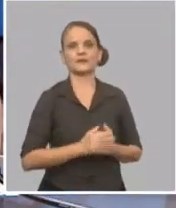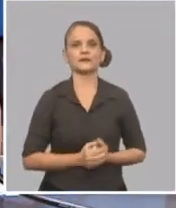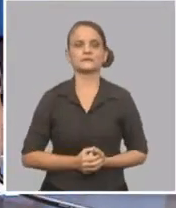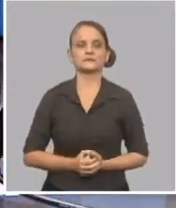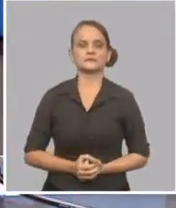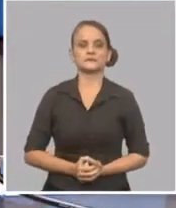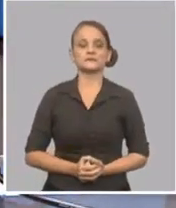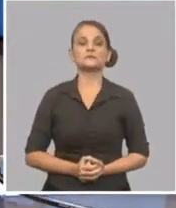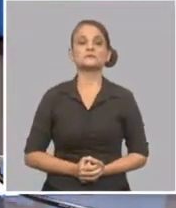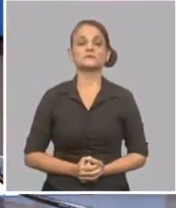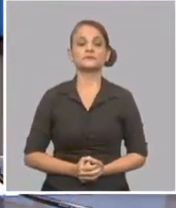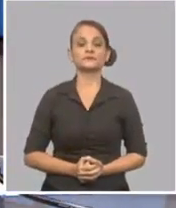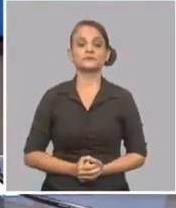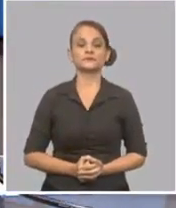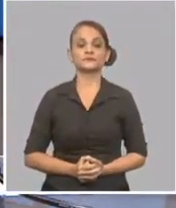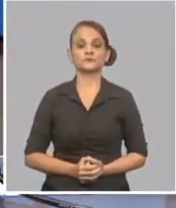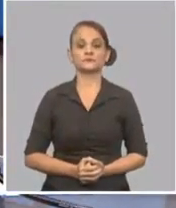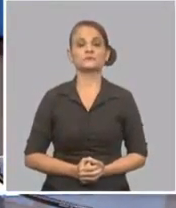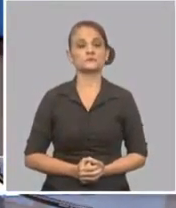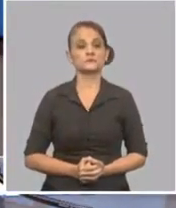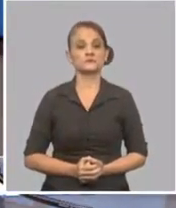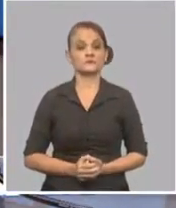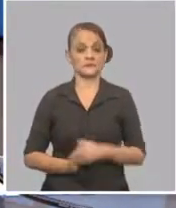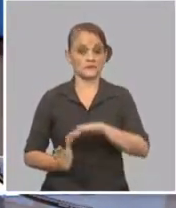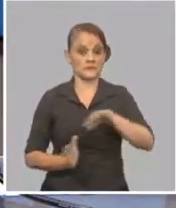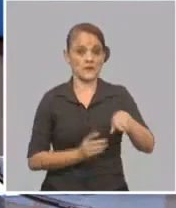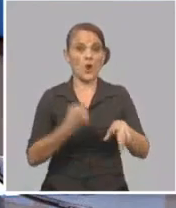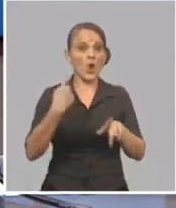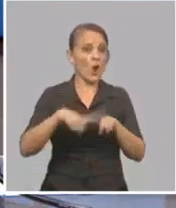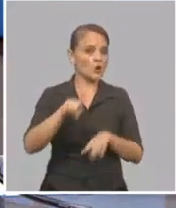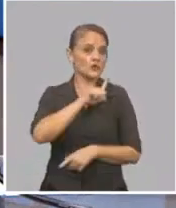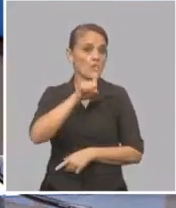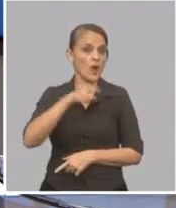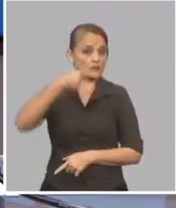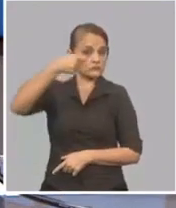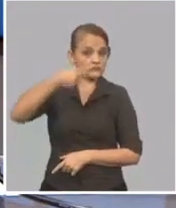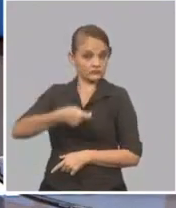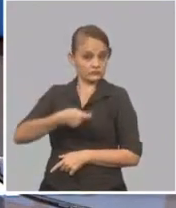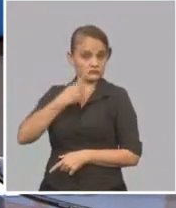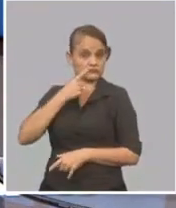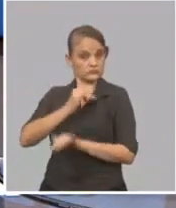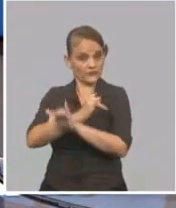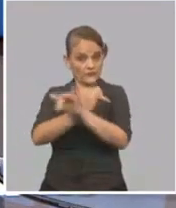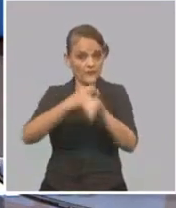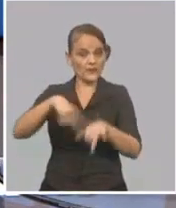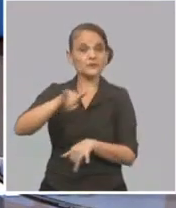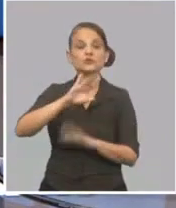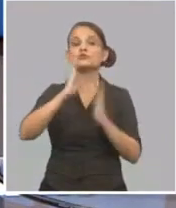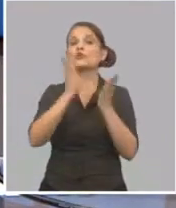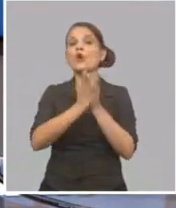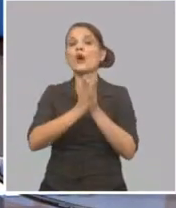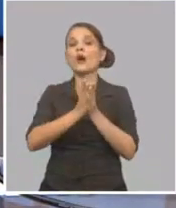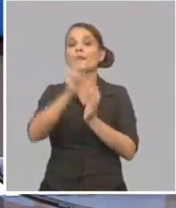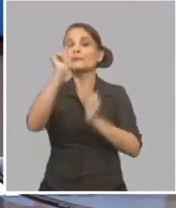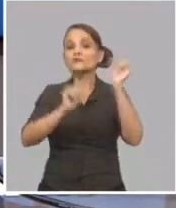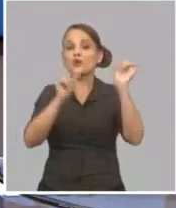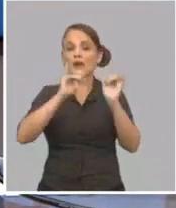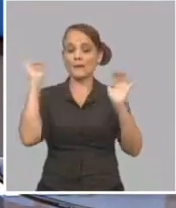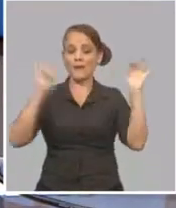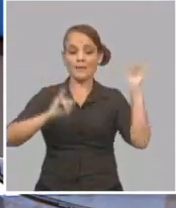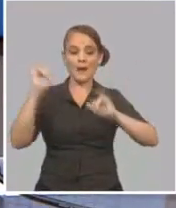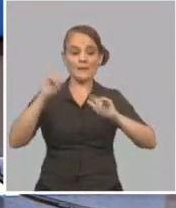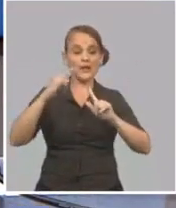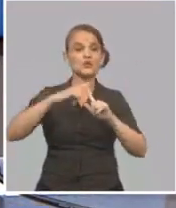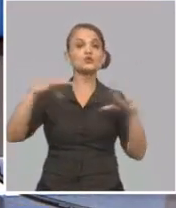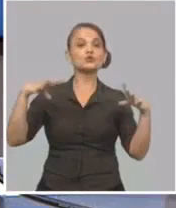Una decisión, yo creo, justa, es que el turismo internacional, o los clientes, no